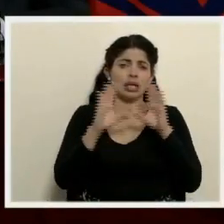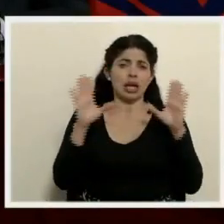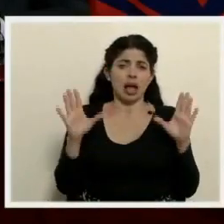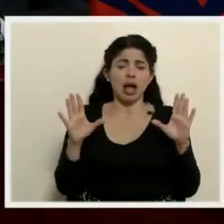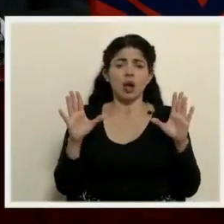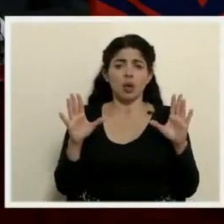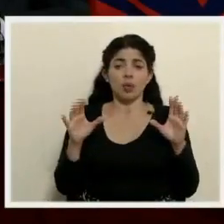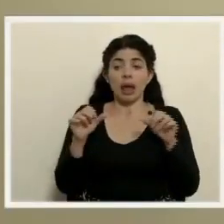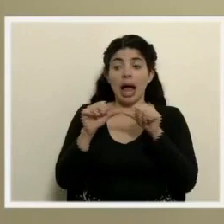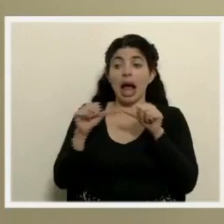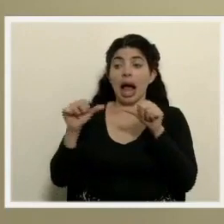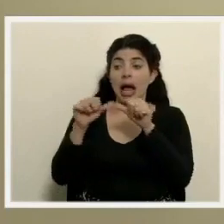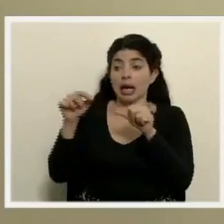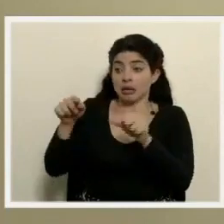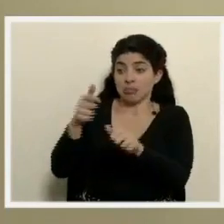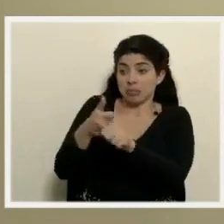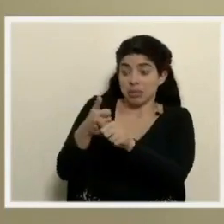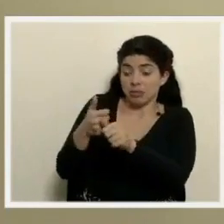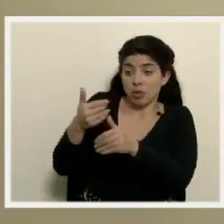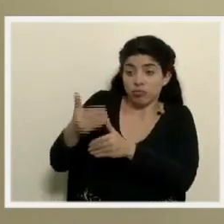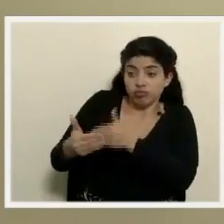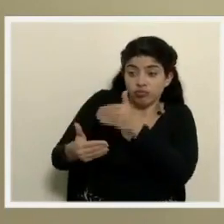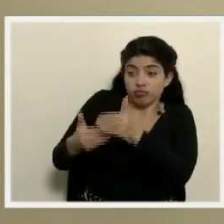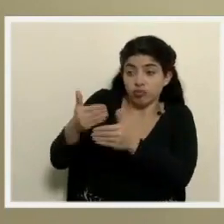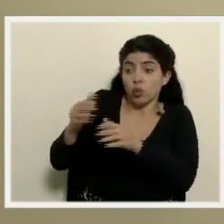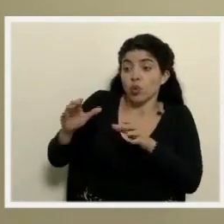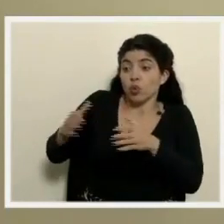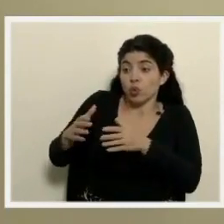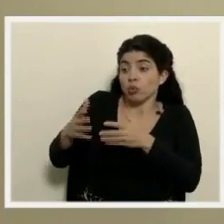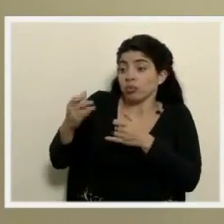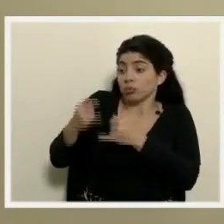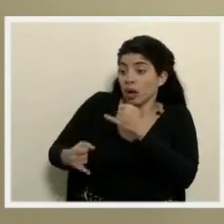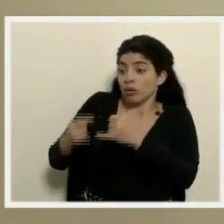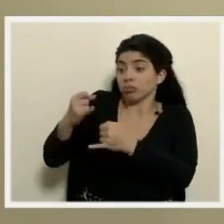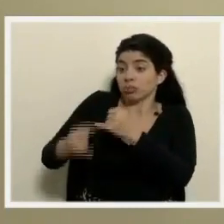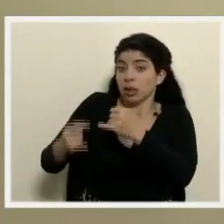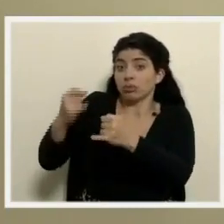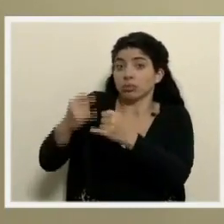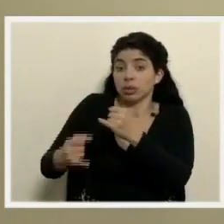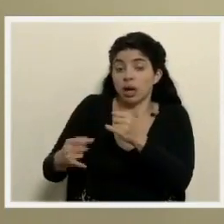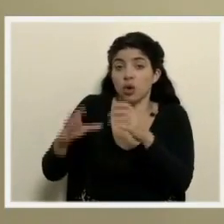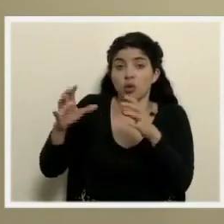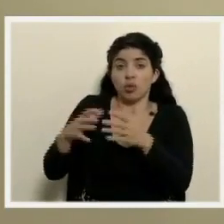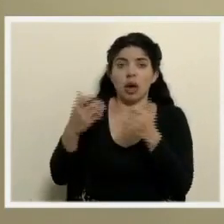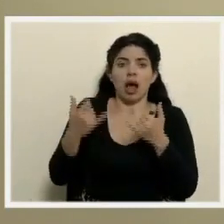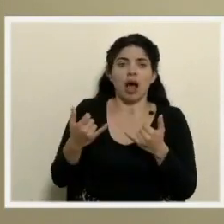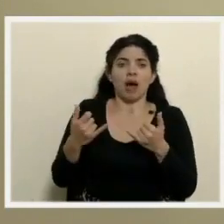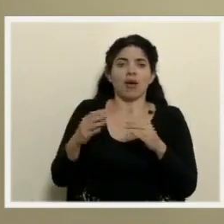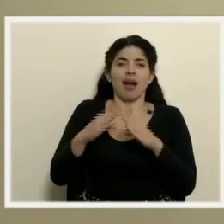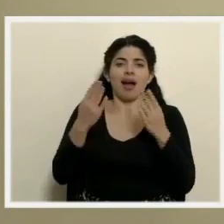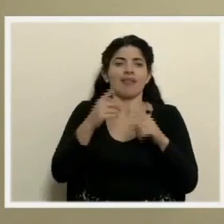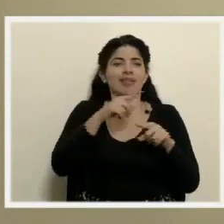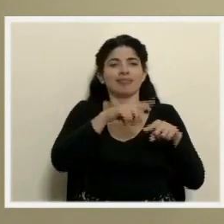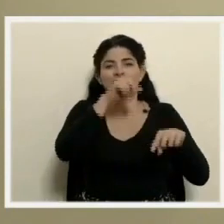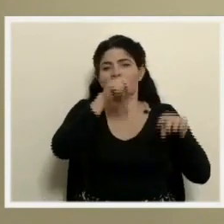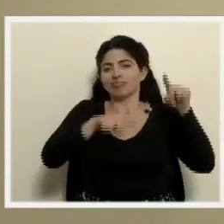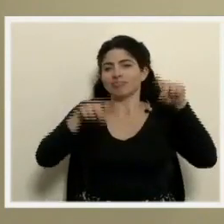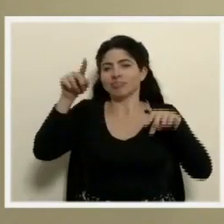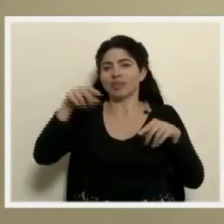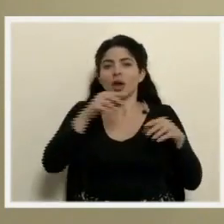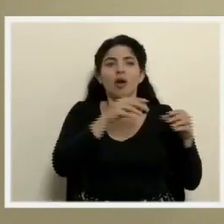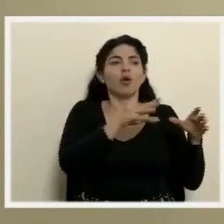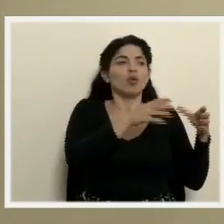conforme las áreas vayan avanzando en vacunación de los grupos que están abiertos en este momento están abiertos en diferentes proporciones o